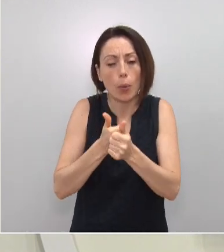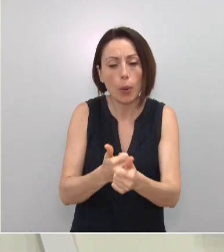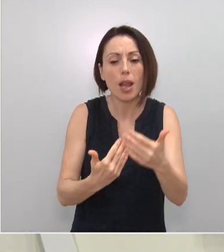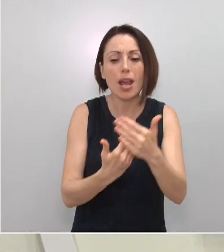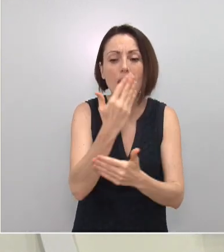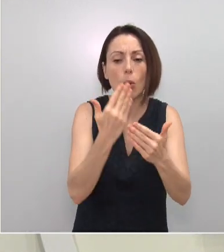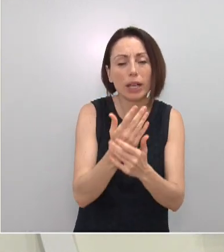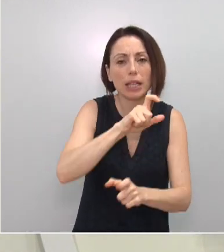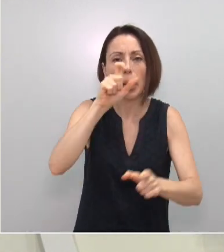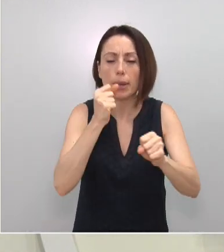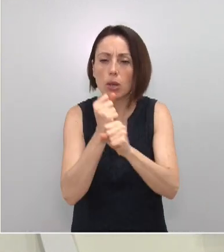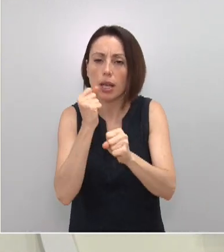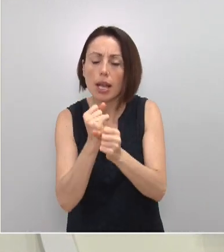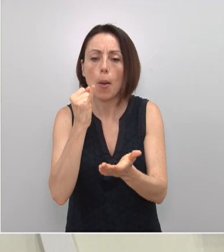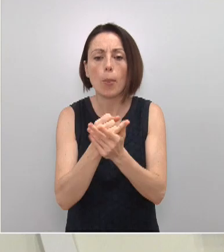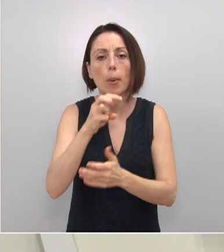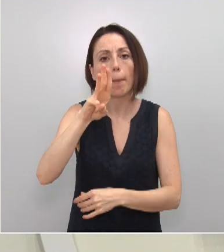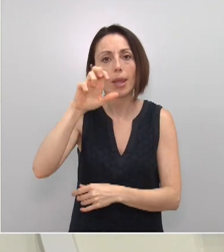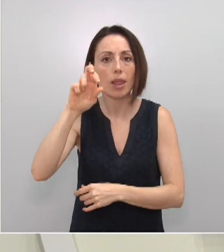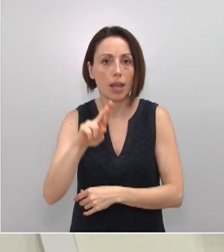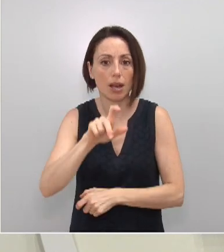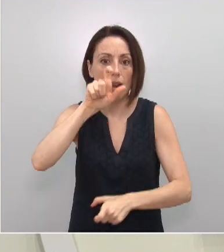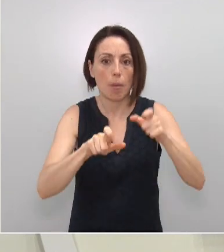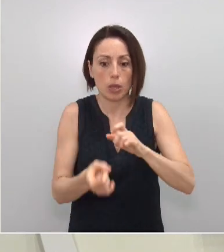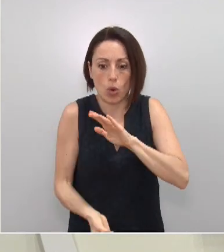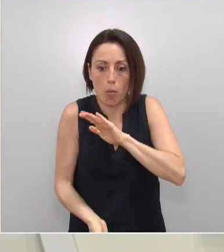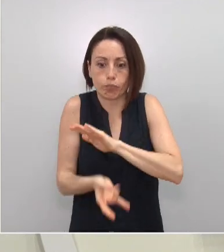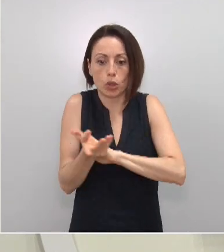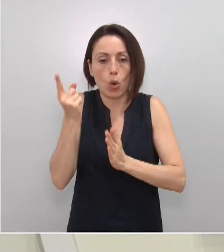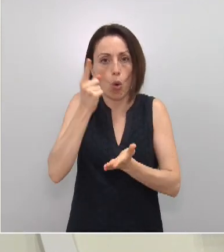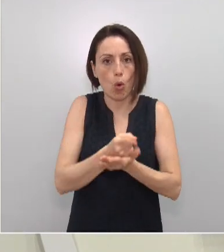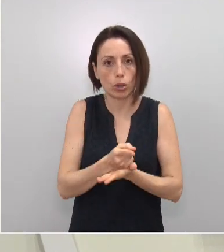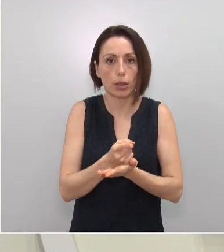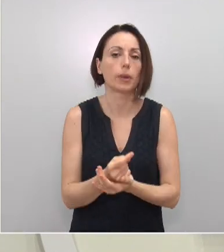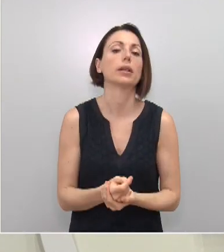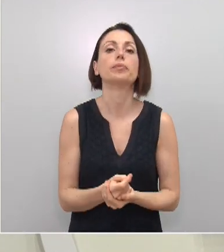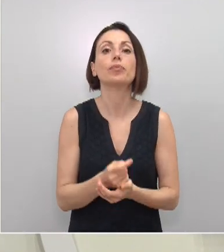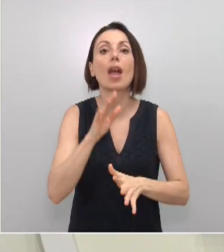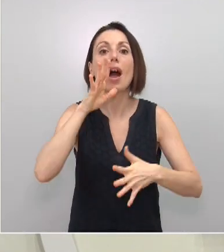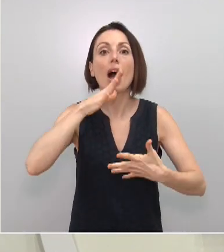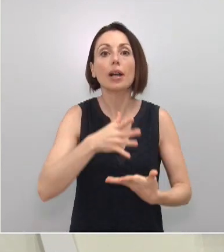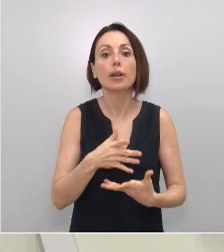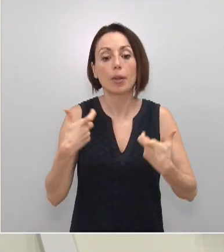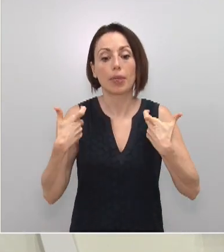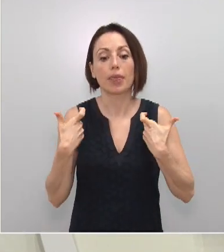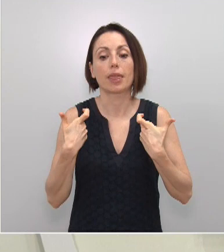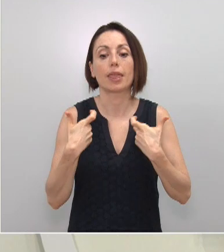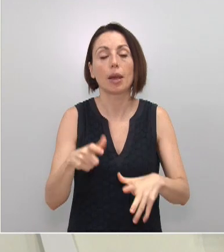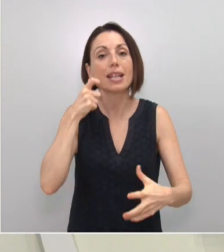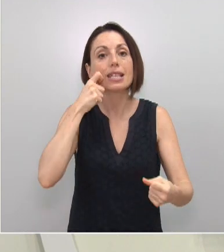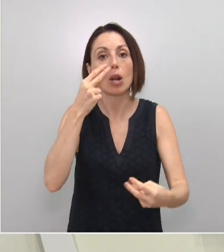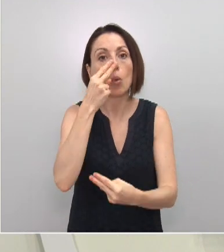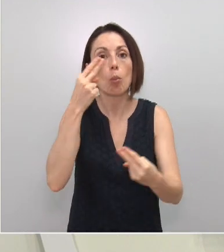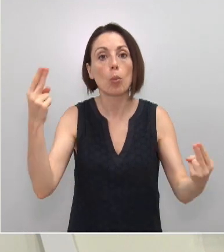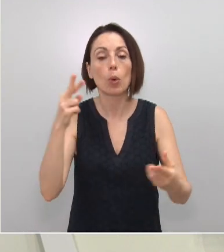y está realizando pruebas PCR a todos los casos. En estos momentos, el Departamento de Salud